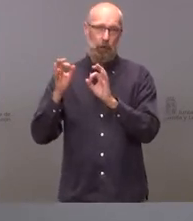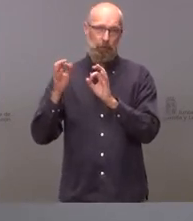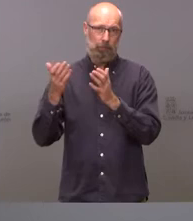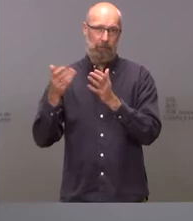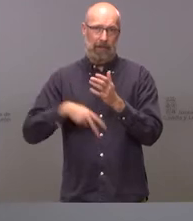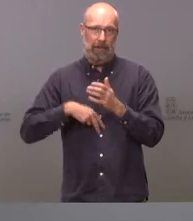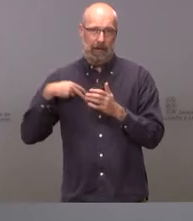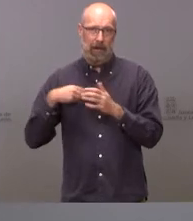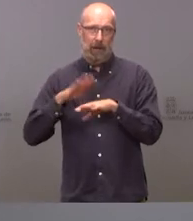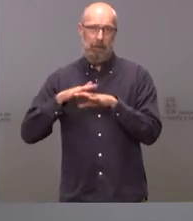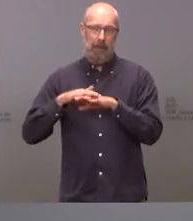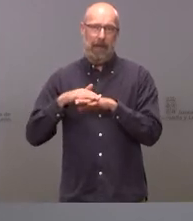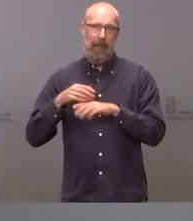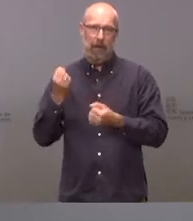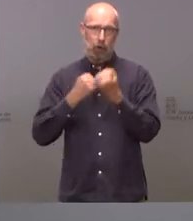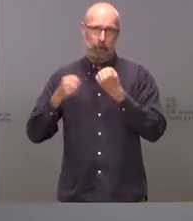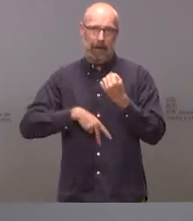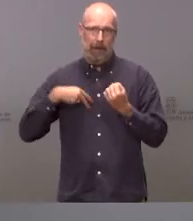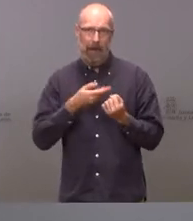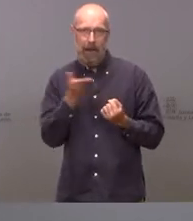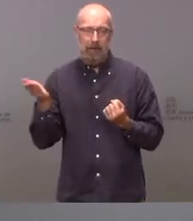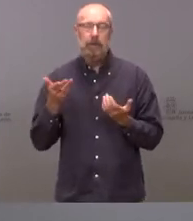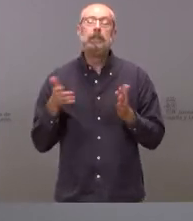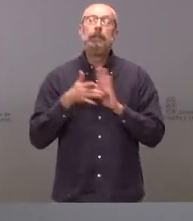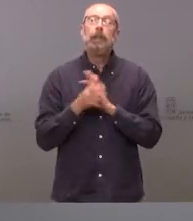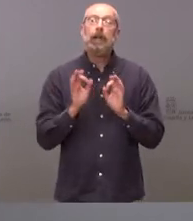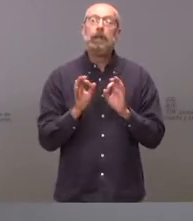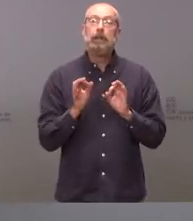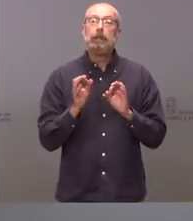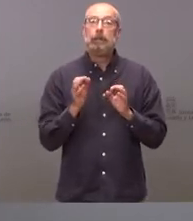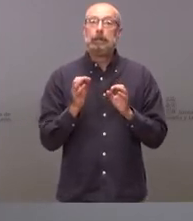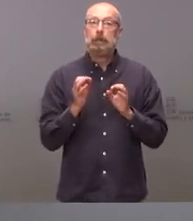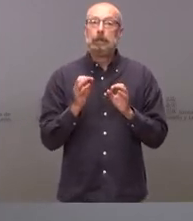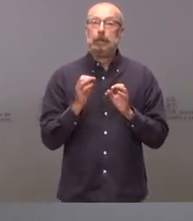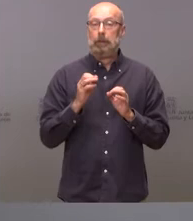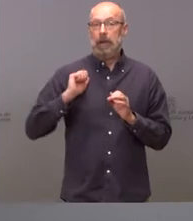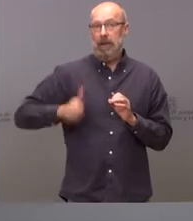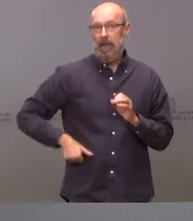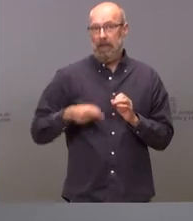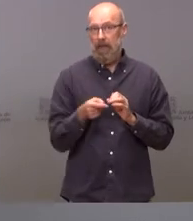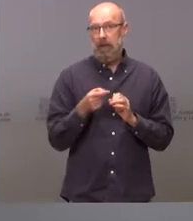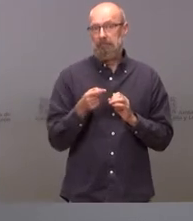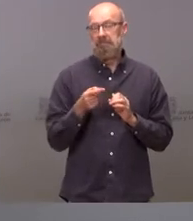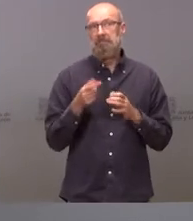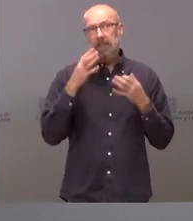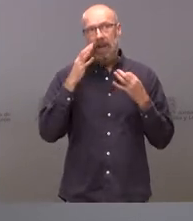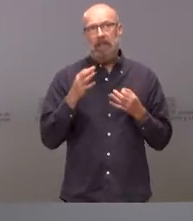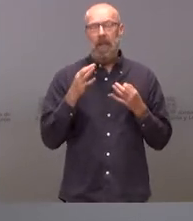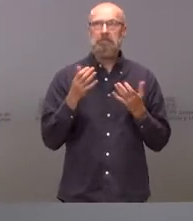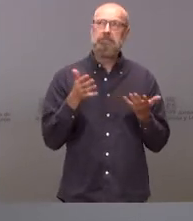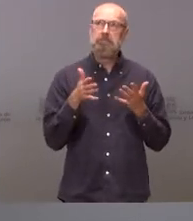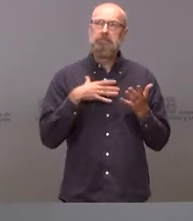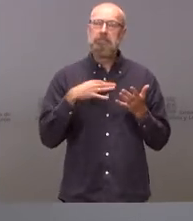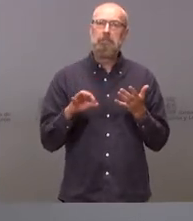de la economía, lo que significa que, lógicamente, la evolución del PIB en términos nominales estará muy por encima